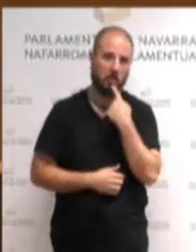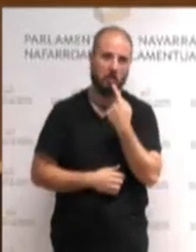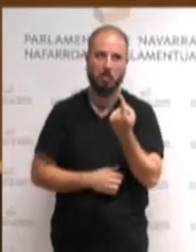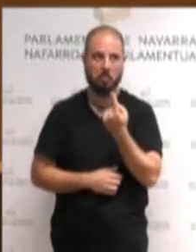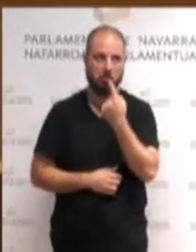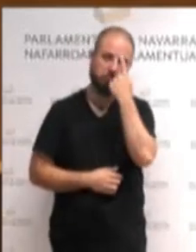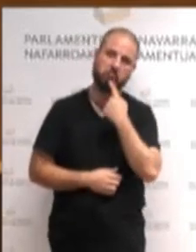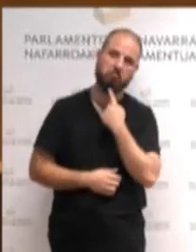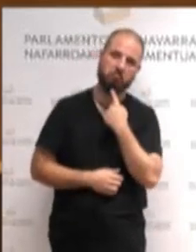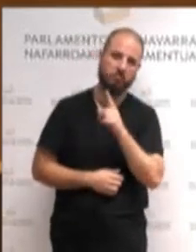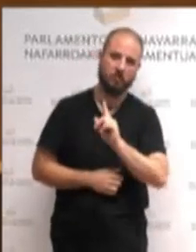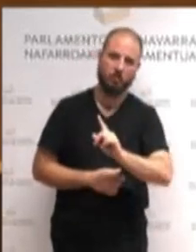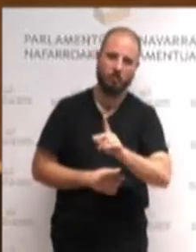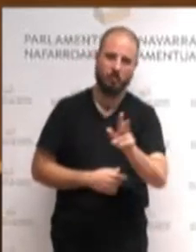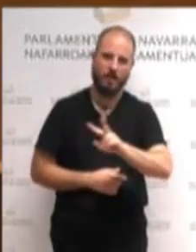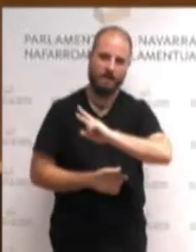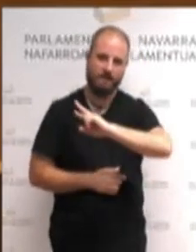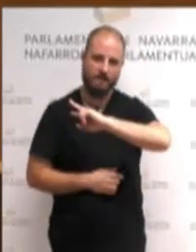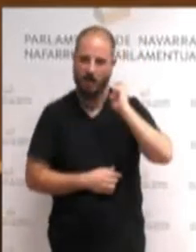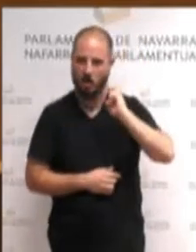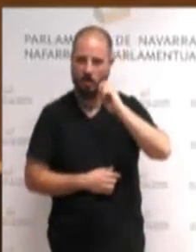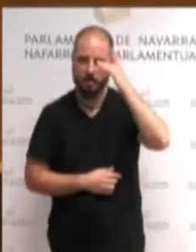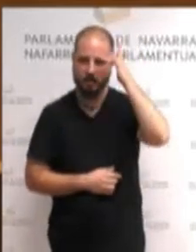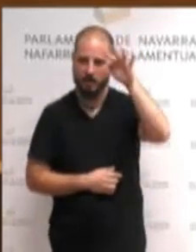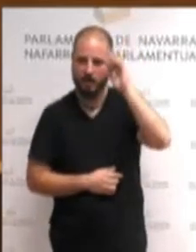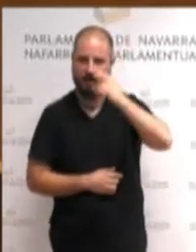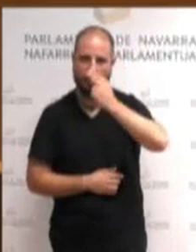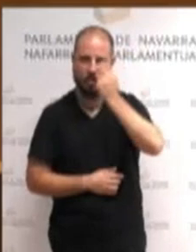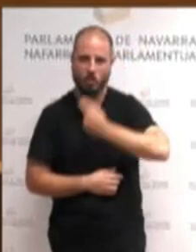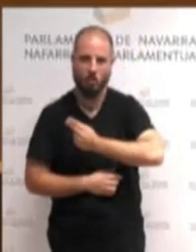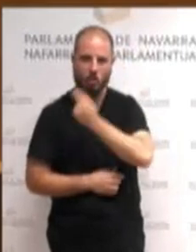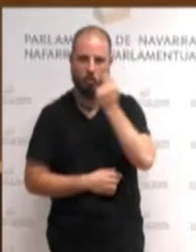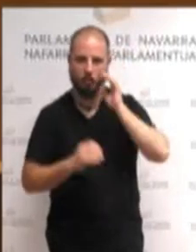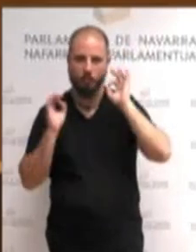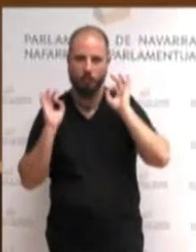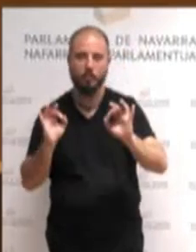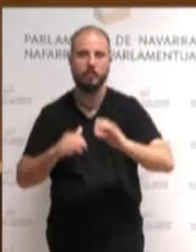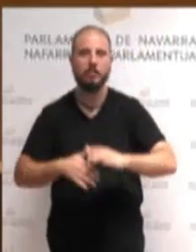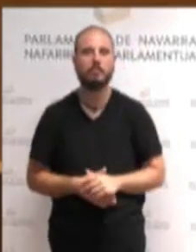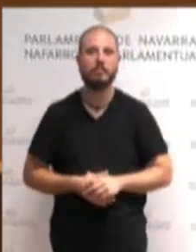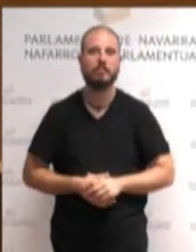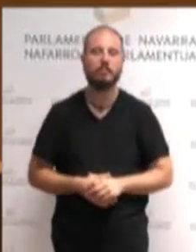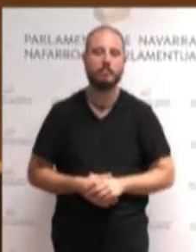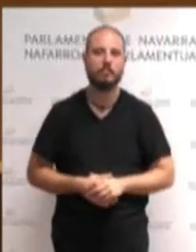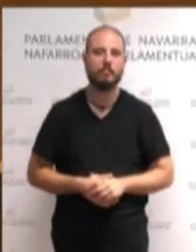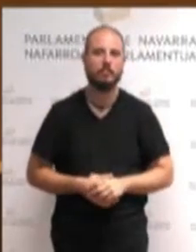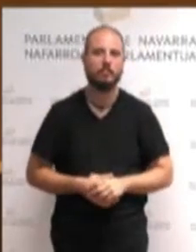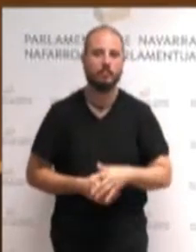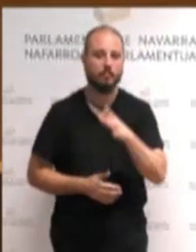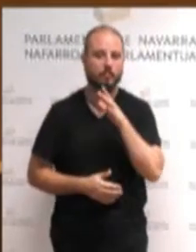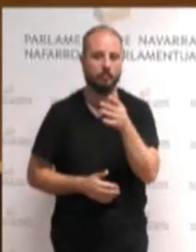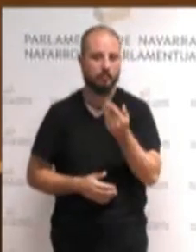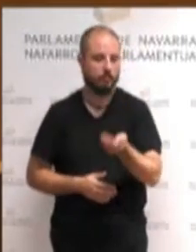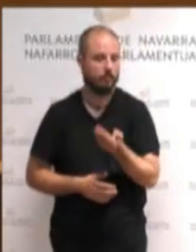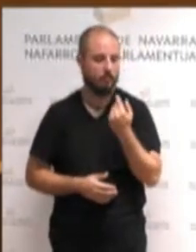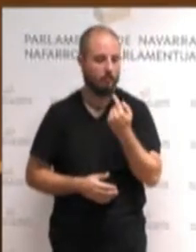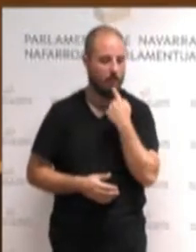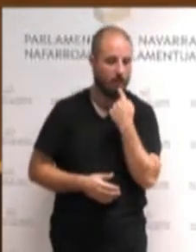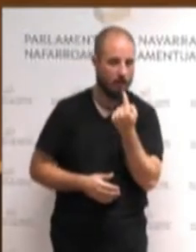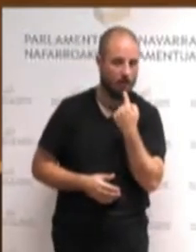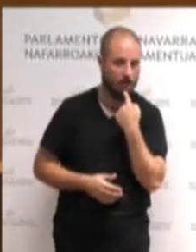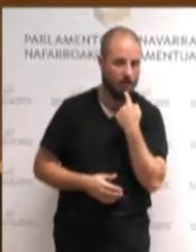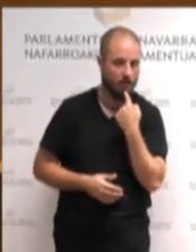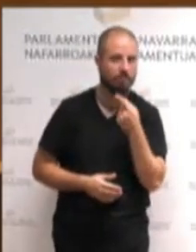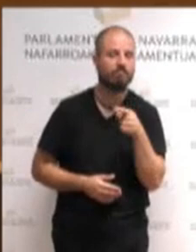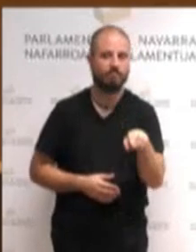principios, ideales y compromisos. Porque hacemos lo que decimos. Esaten